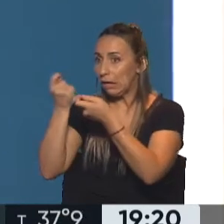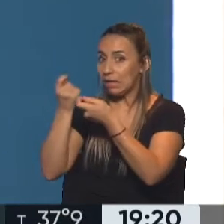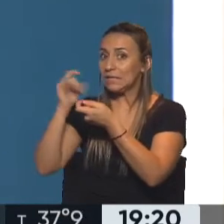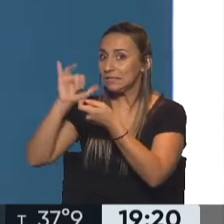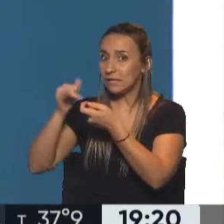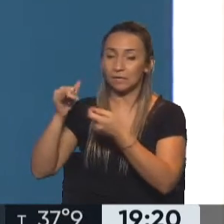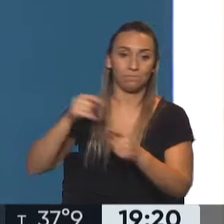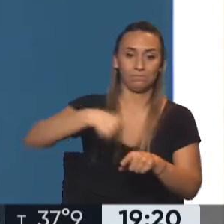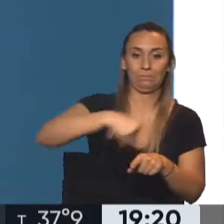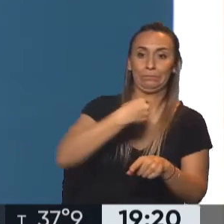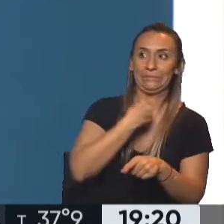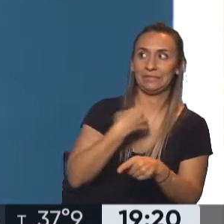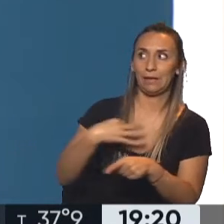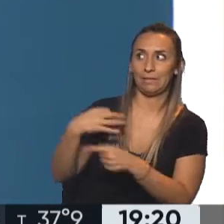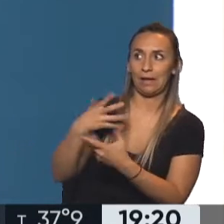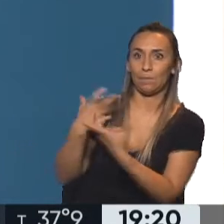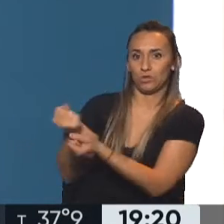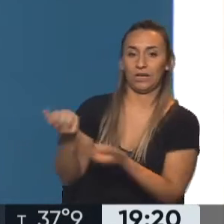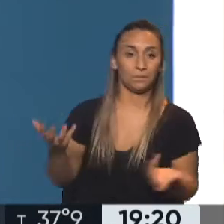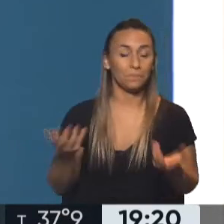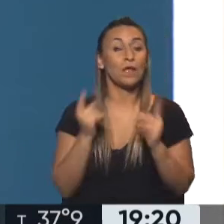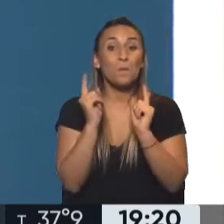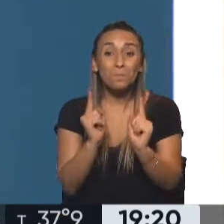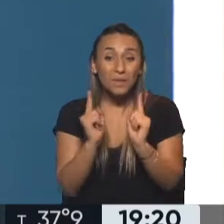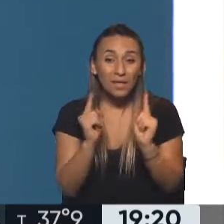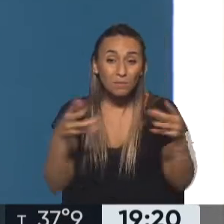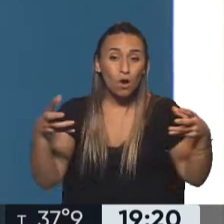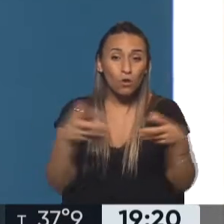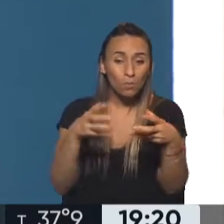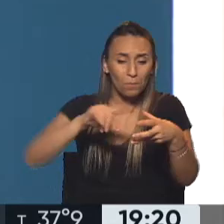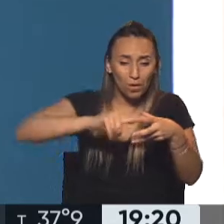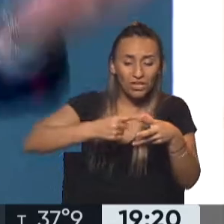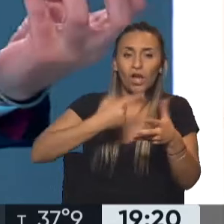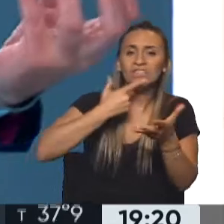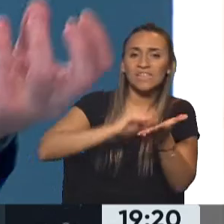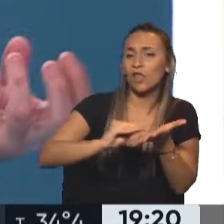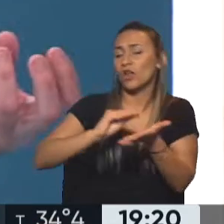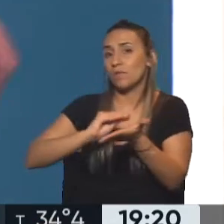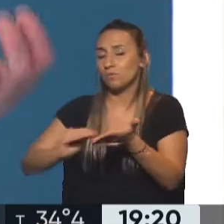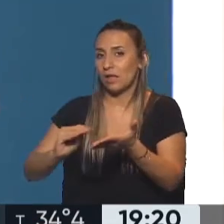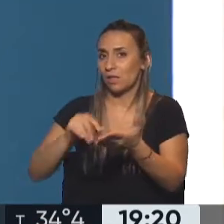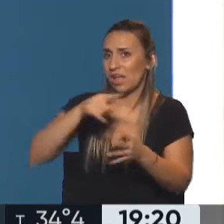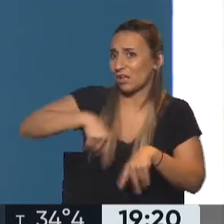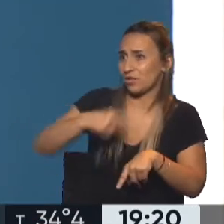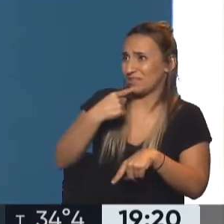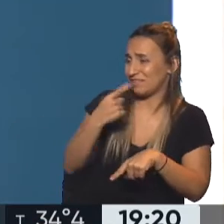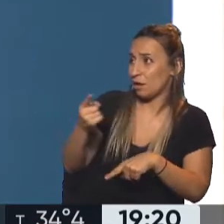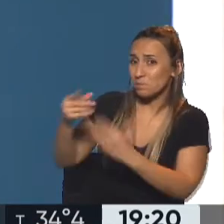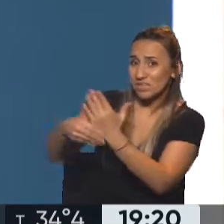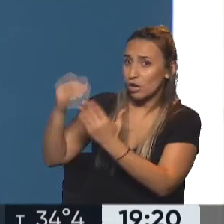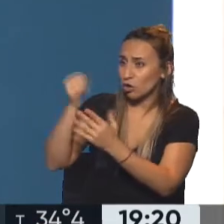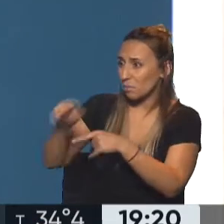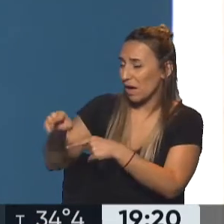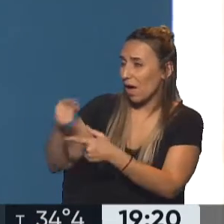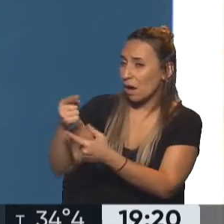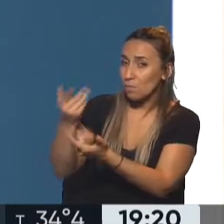propios dirigentes, los propios legisladores y legisladoras del oficialismo planteen dudas sobre el acuerdo que está negociando el Ministerio de Economía, no es justamente